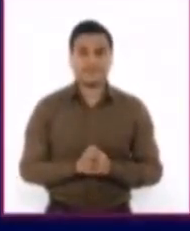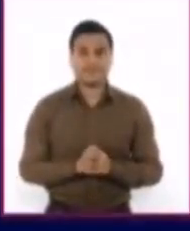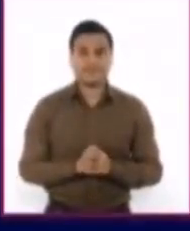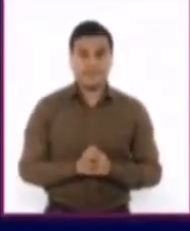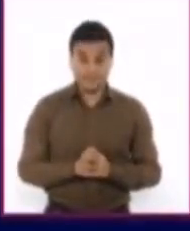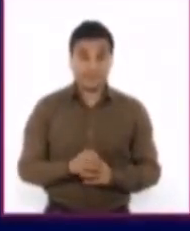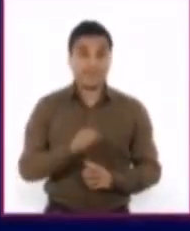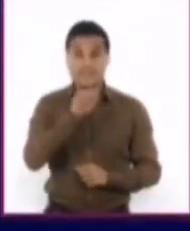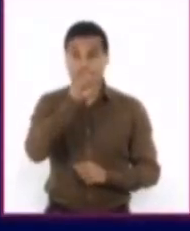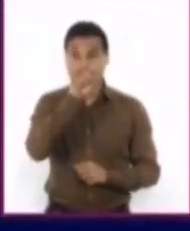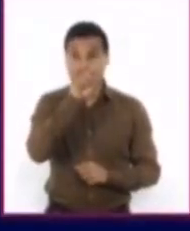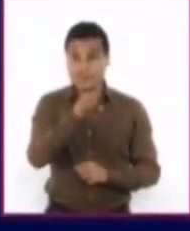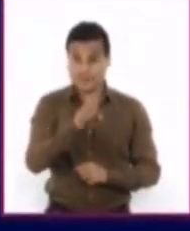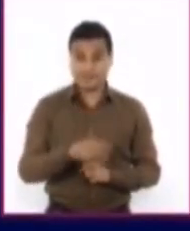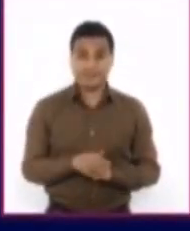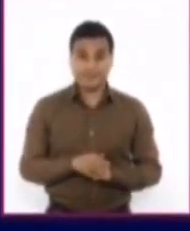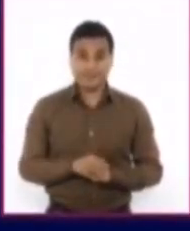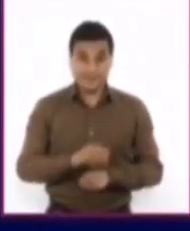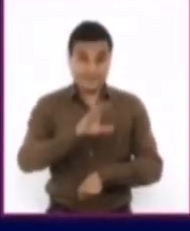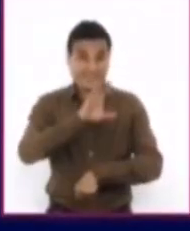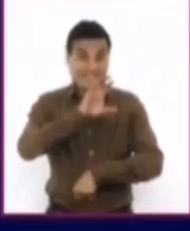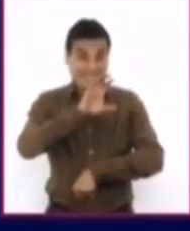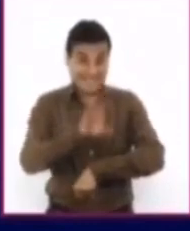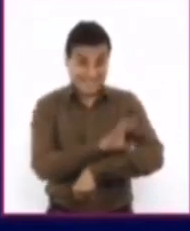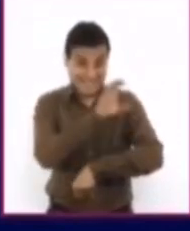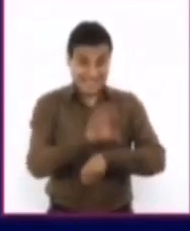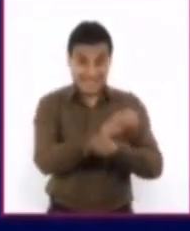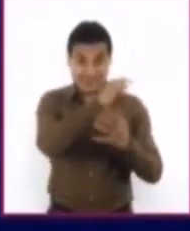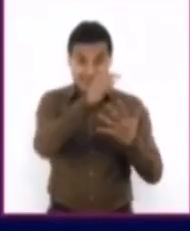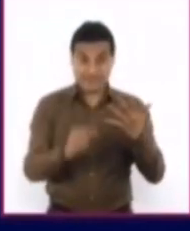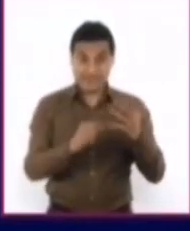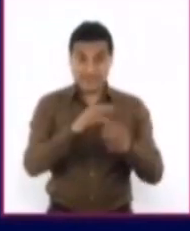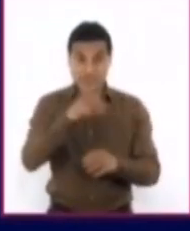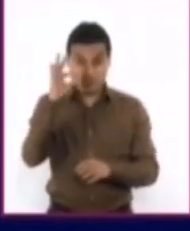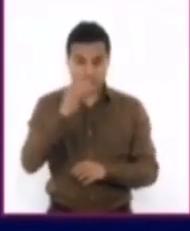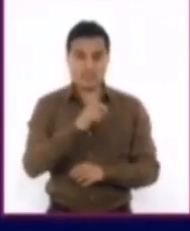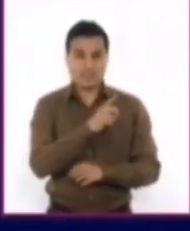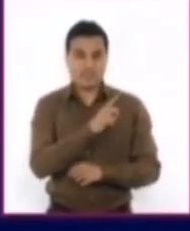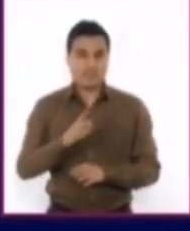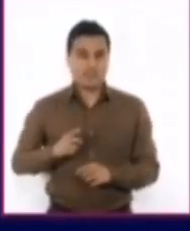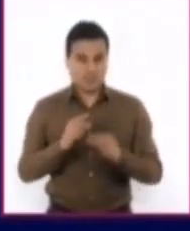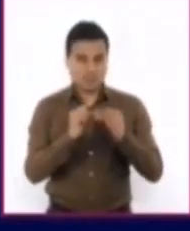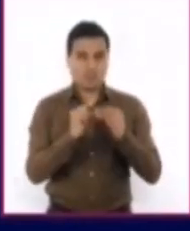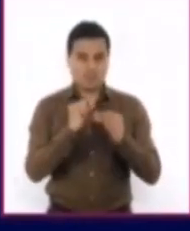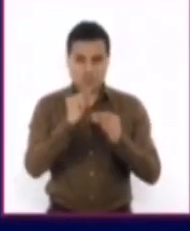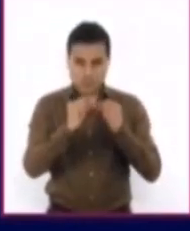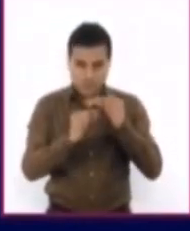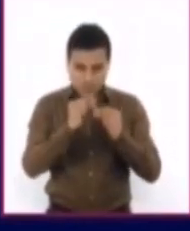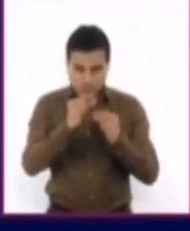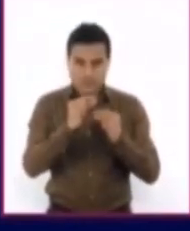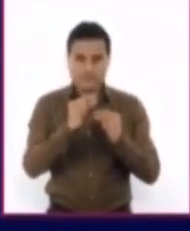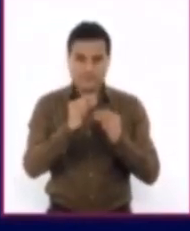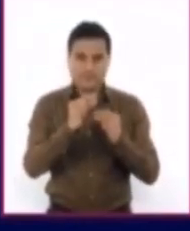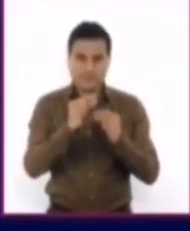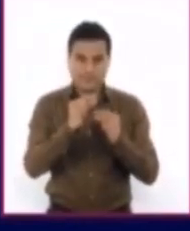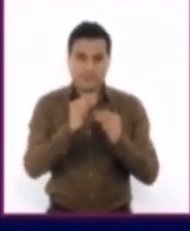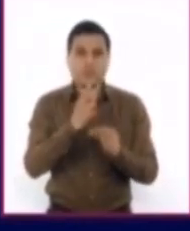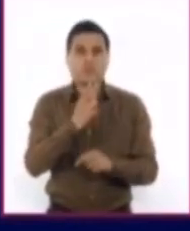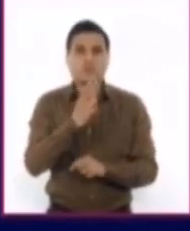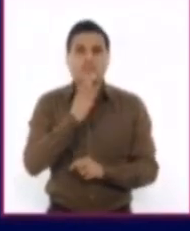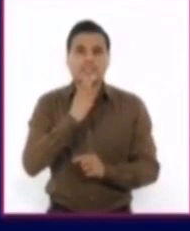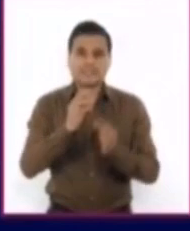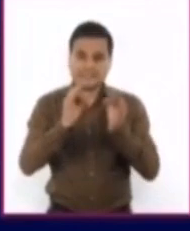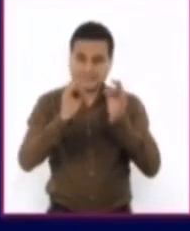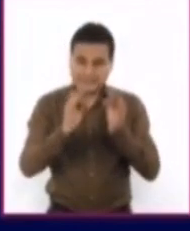Además, debe posibilitar la generalización a nivel mundial de niveles de consumo admisibles. Es decir, el modelo